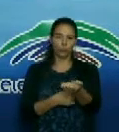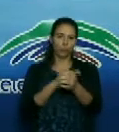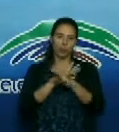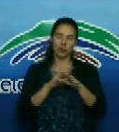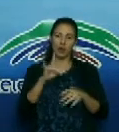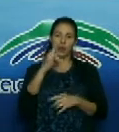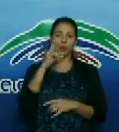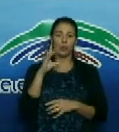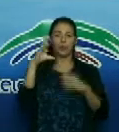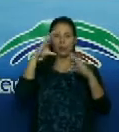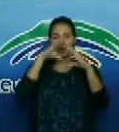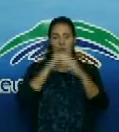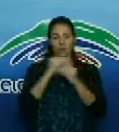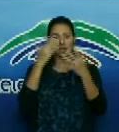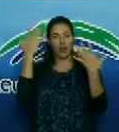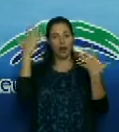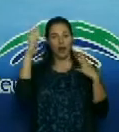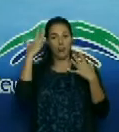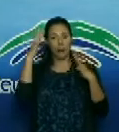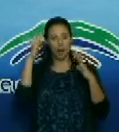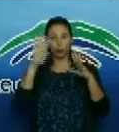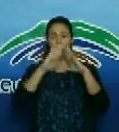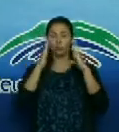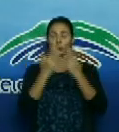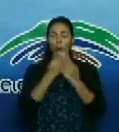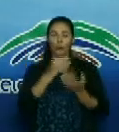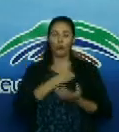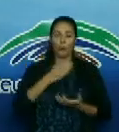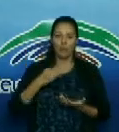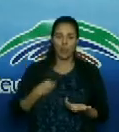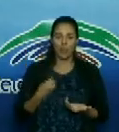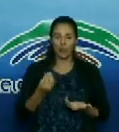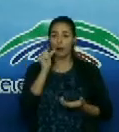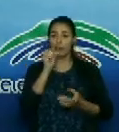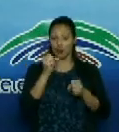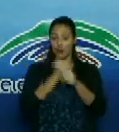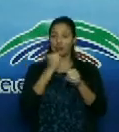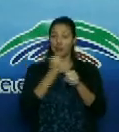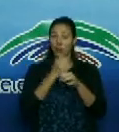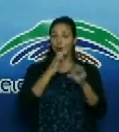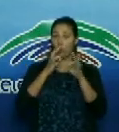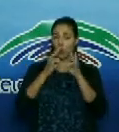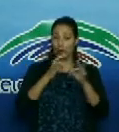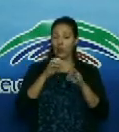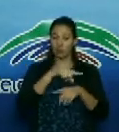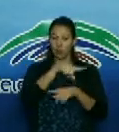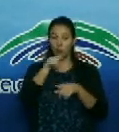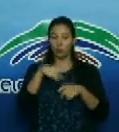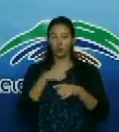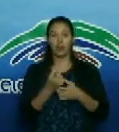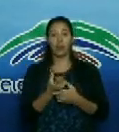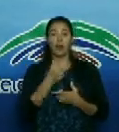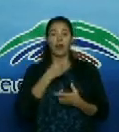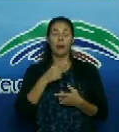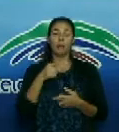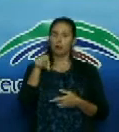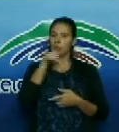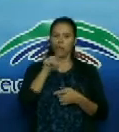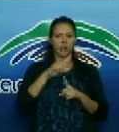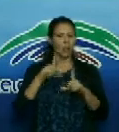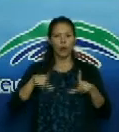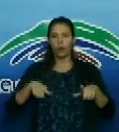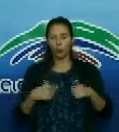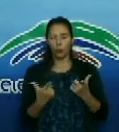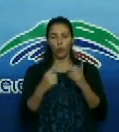médico, al personal de servicio, si no lo afirmamos con la conducta necesaria y correcta que debemos de tener